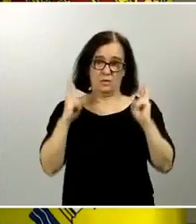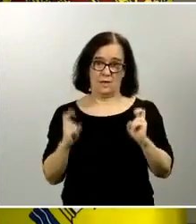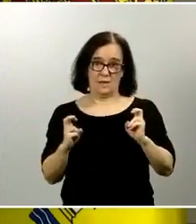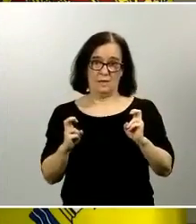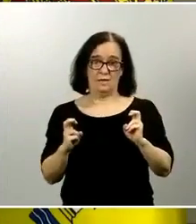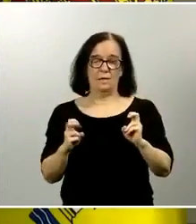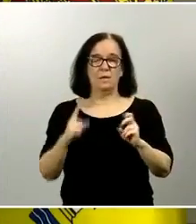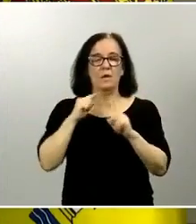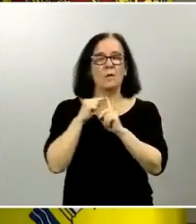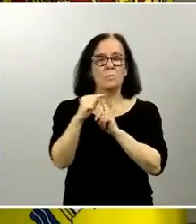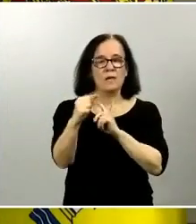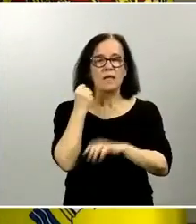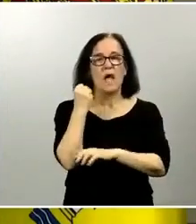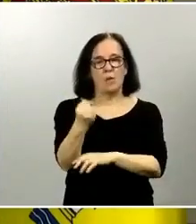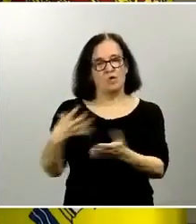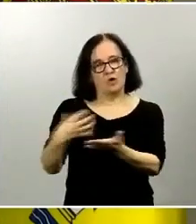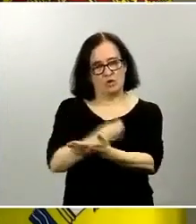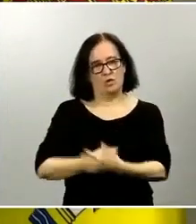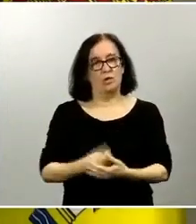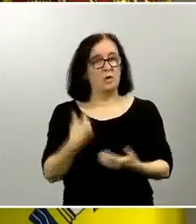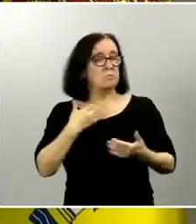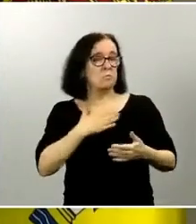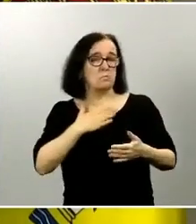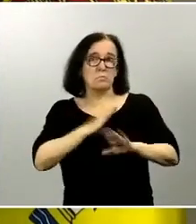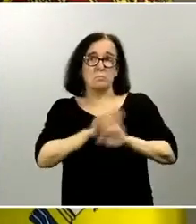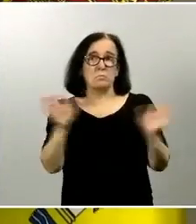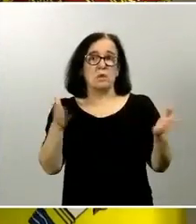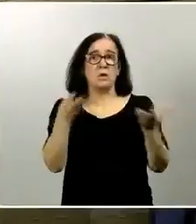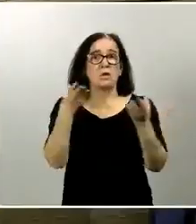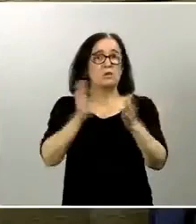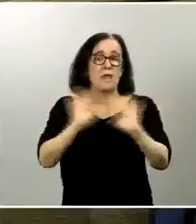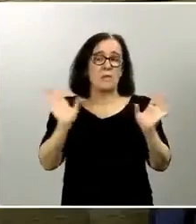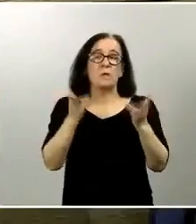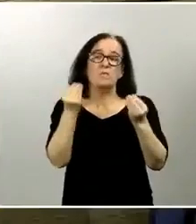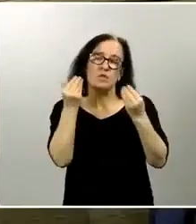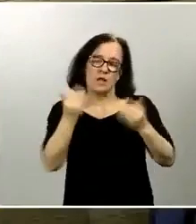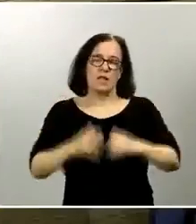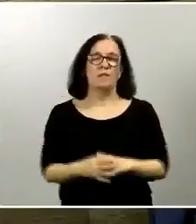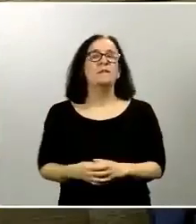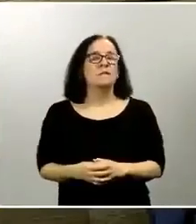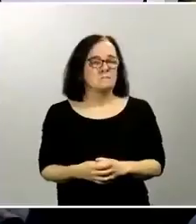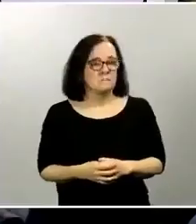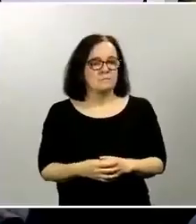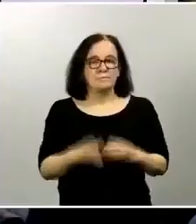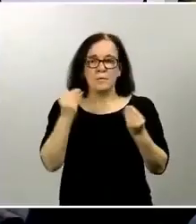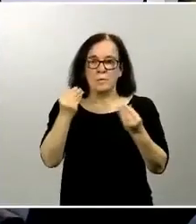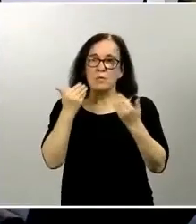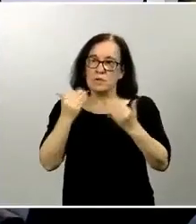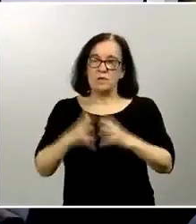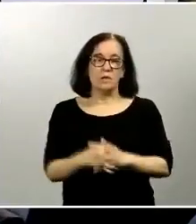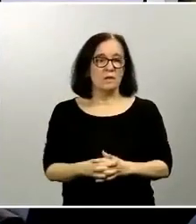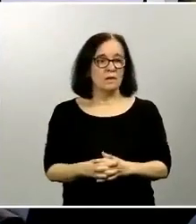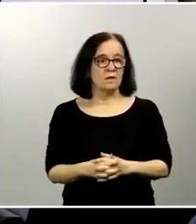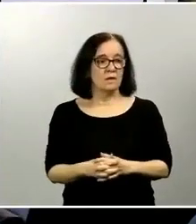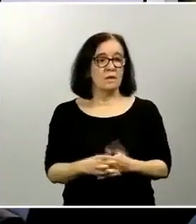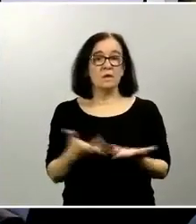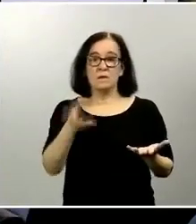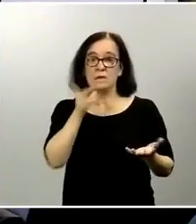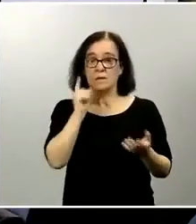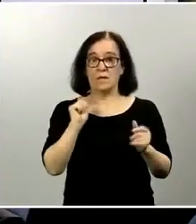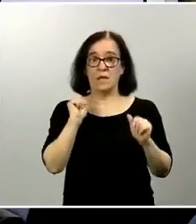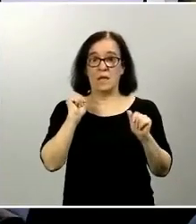mensaje de apoyo a todos y por mi parte nada más muchas gracias pues muchas gracias María José no sé si hay preguntas